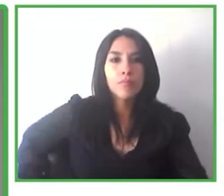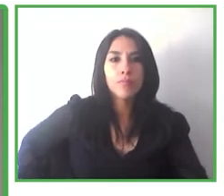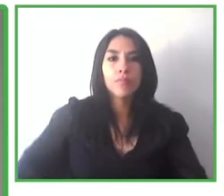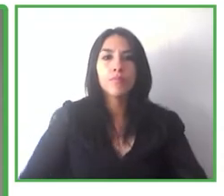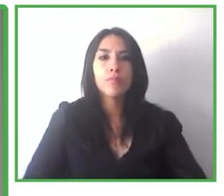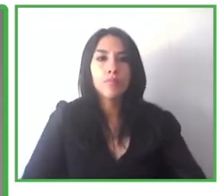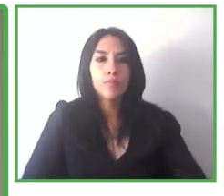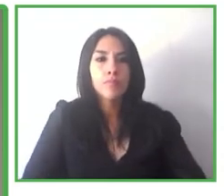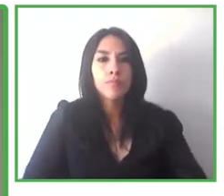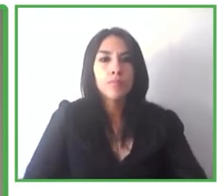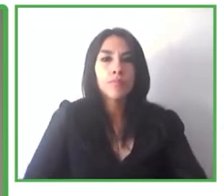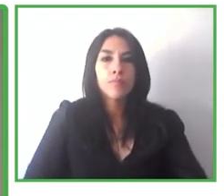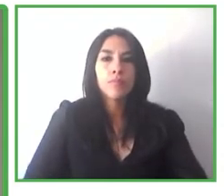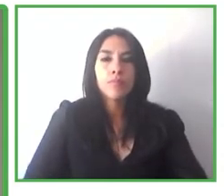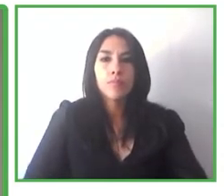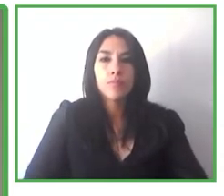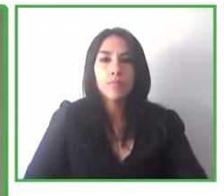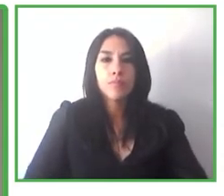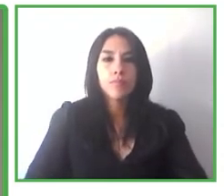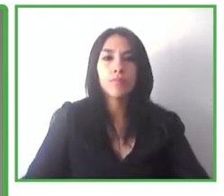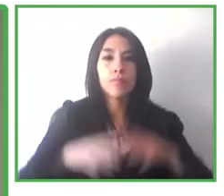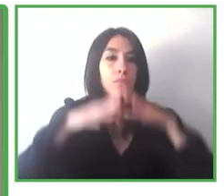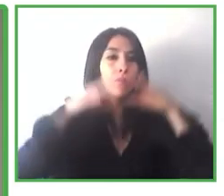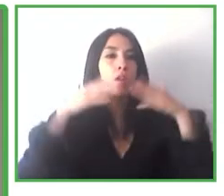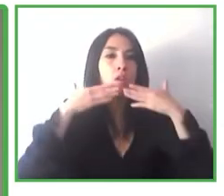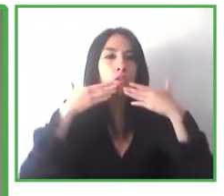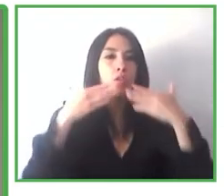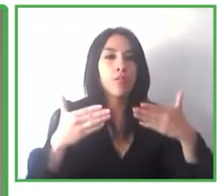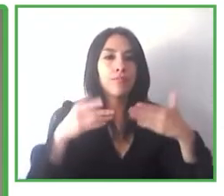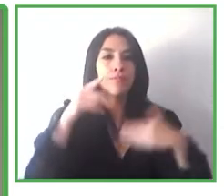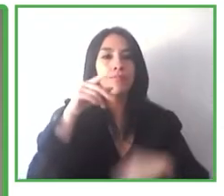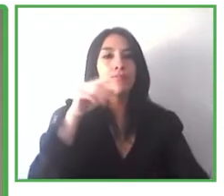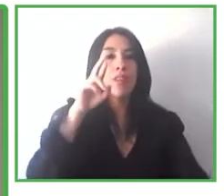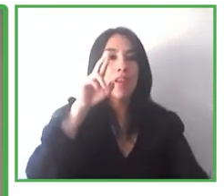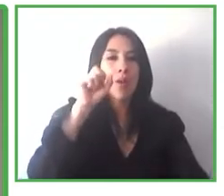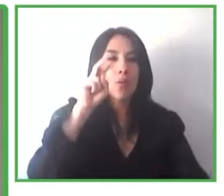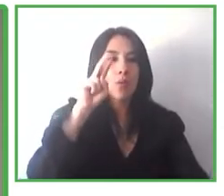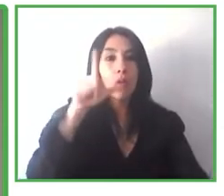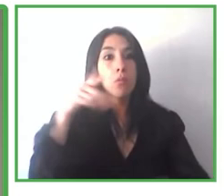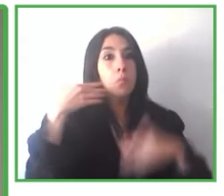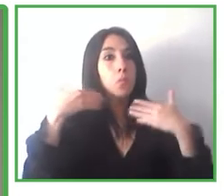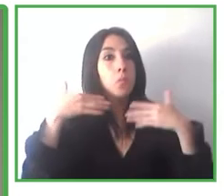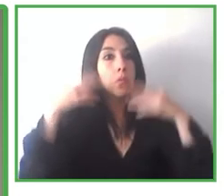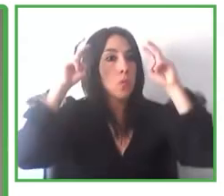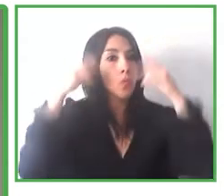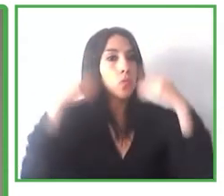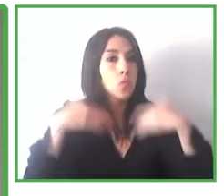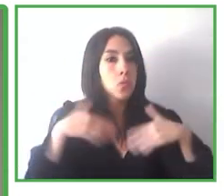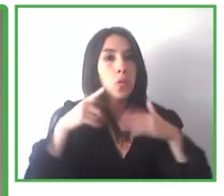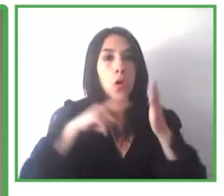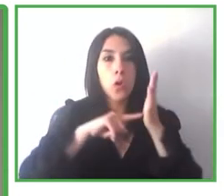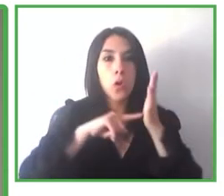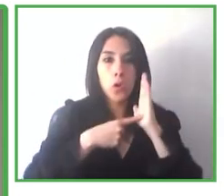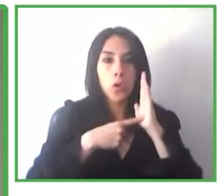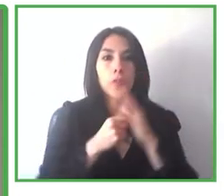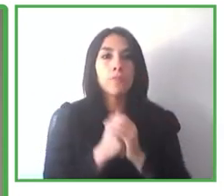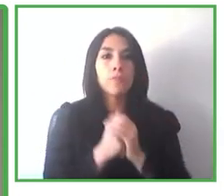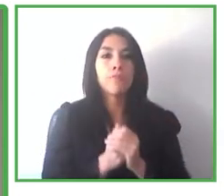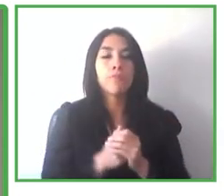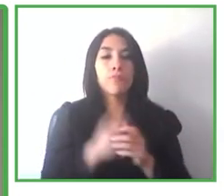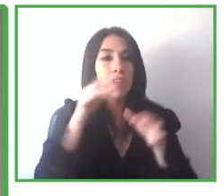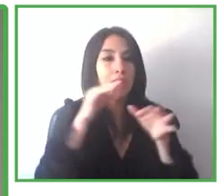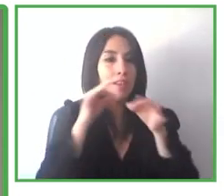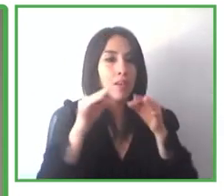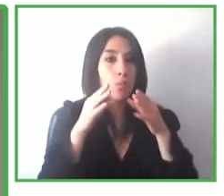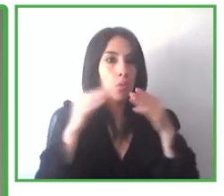muchas gracias Raúl espectacular vuestra tecnología que podemos decir la verdad es que nos has dejado asombrados